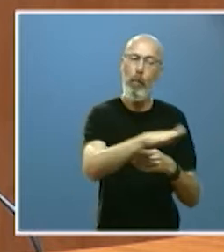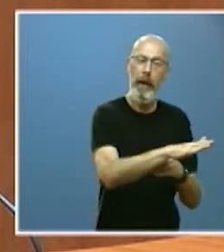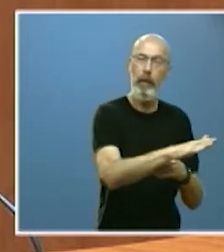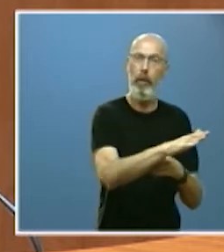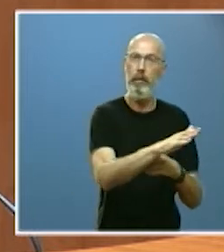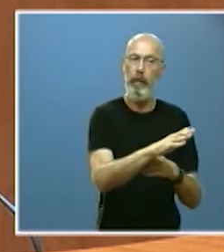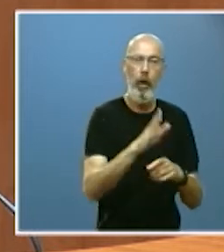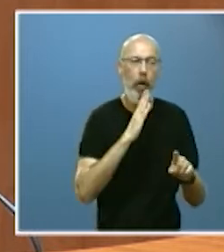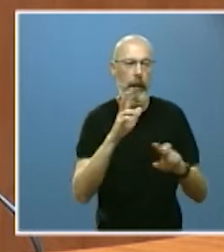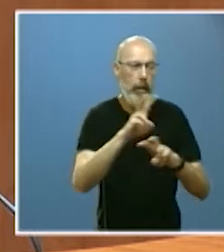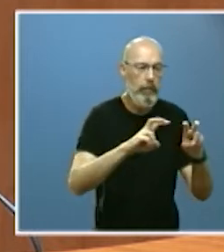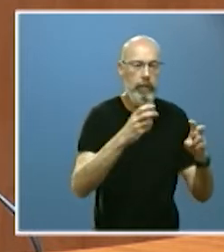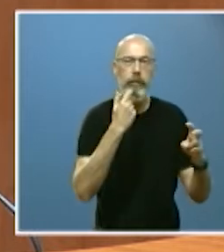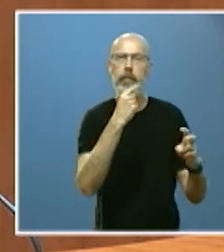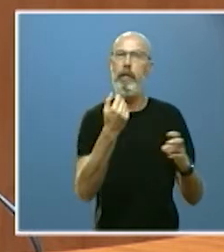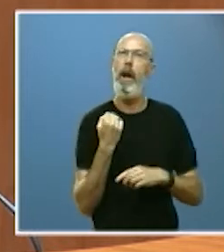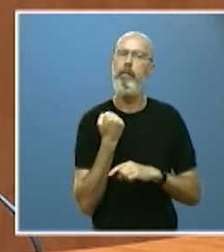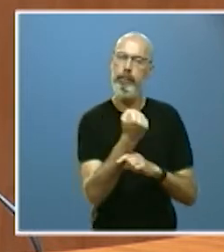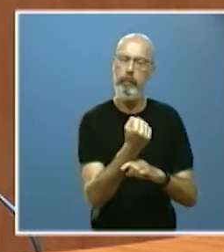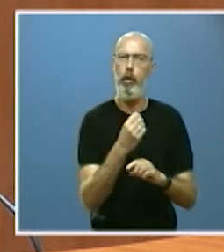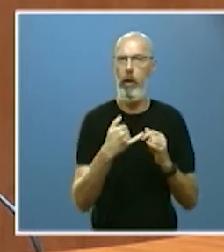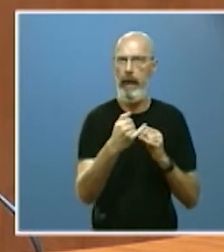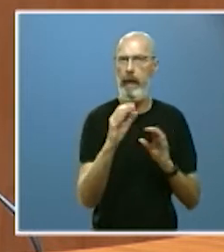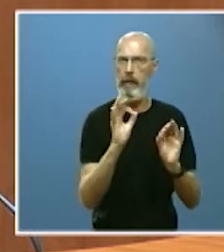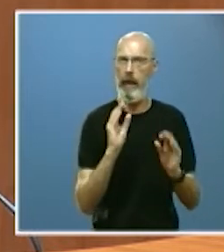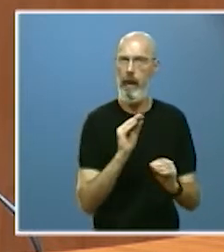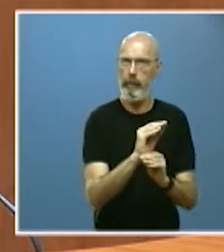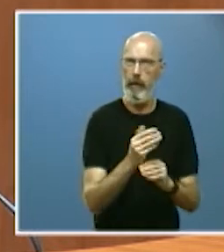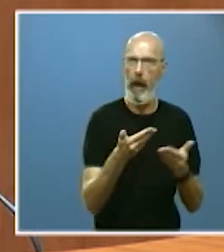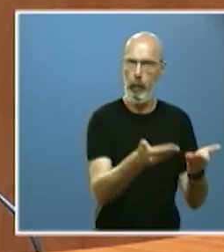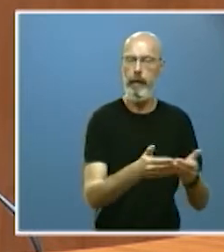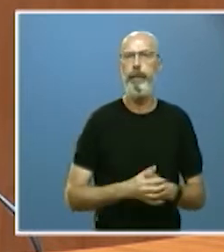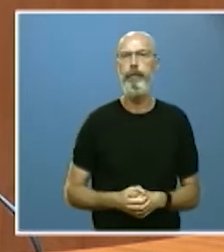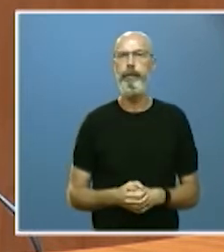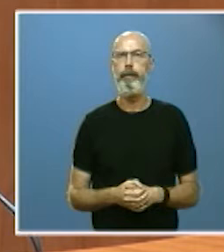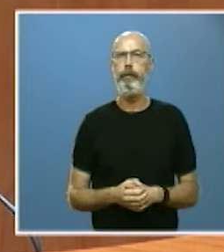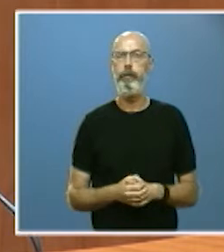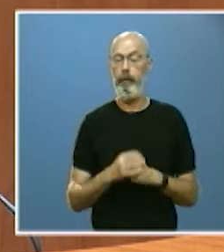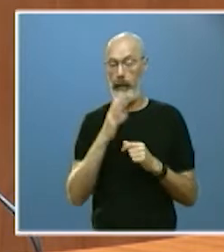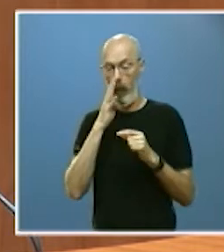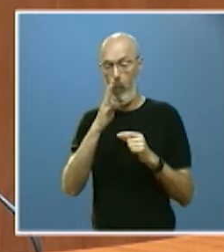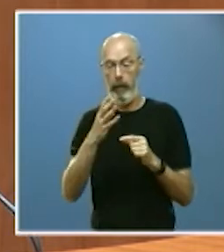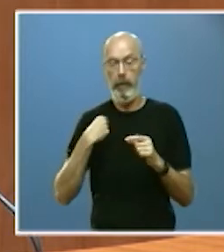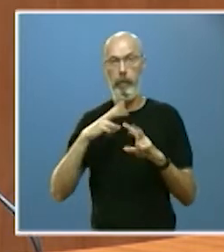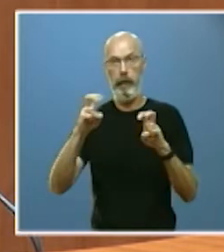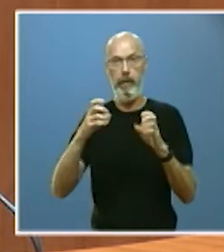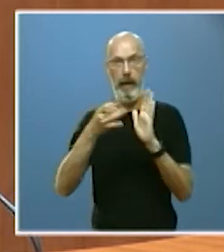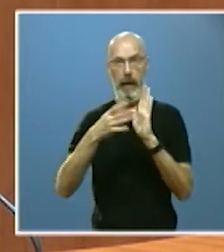una línea concreta de ayuda en esta legislatura en el ámbito de la calidad de la política